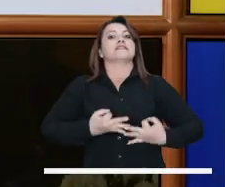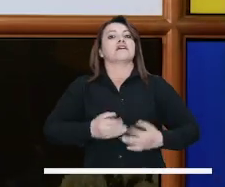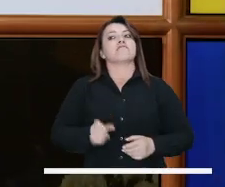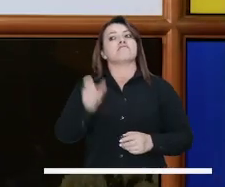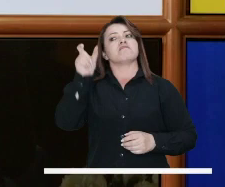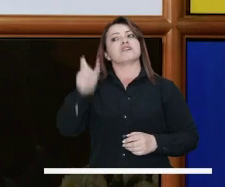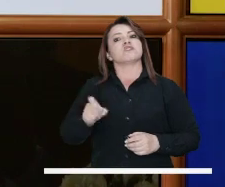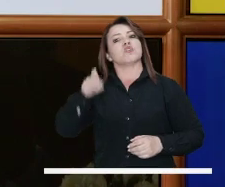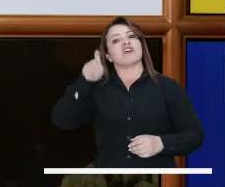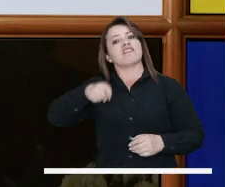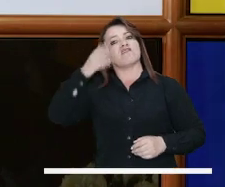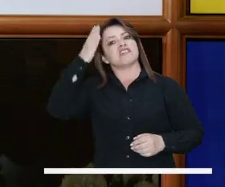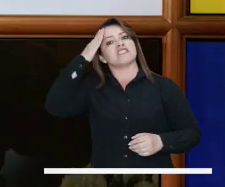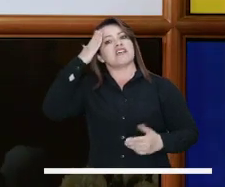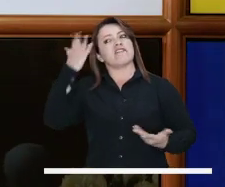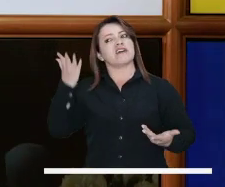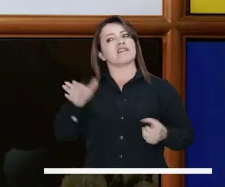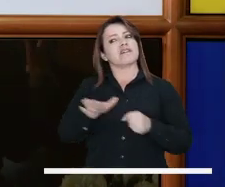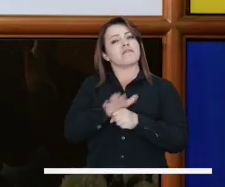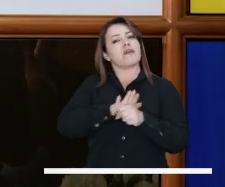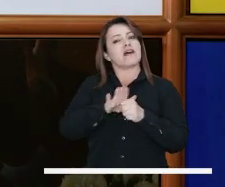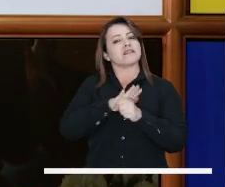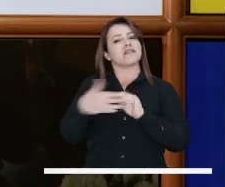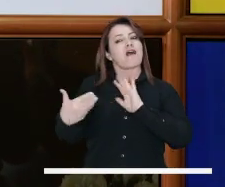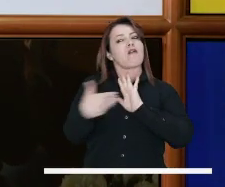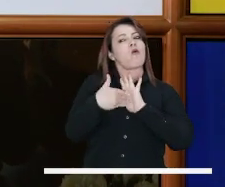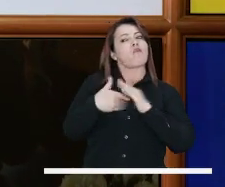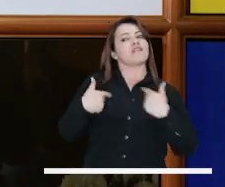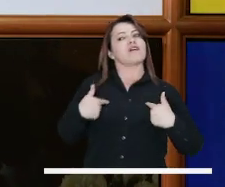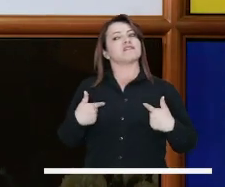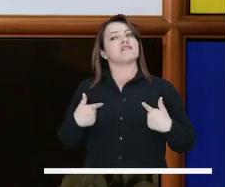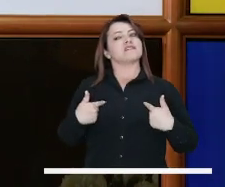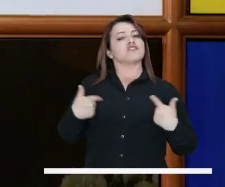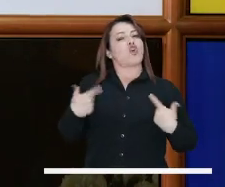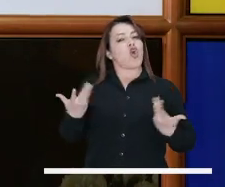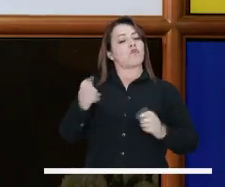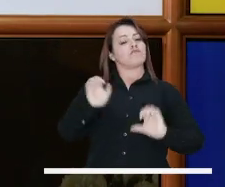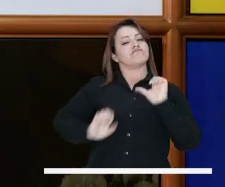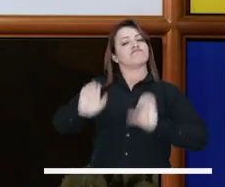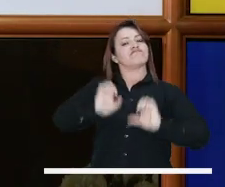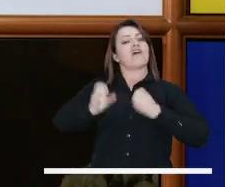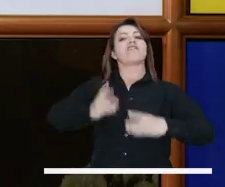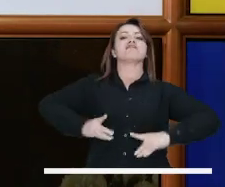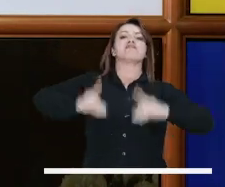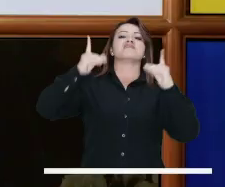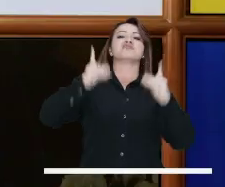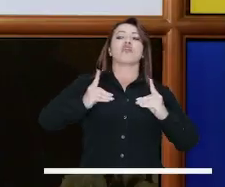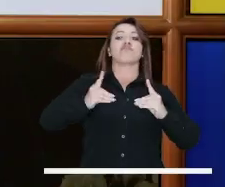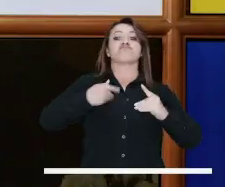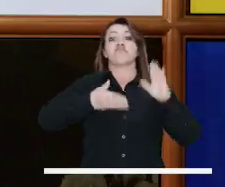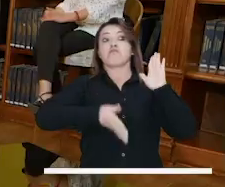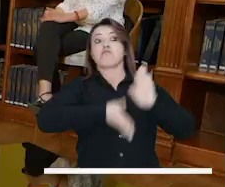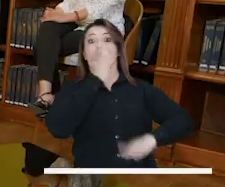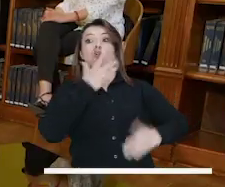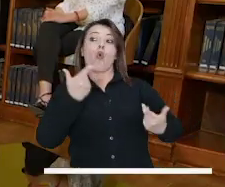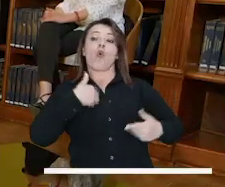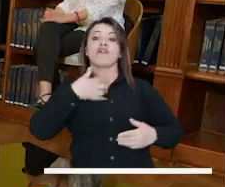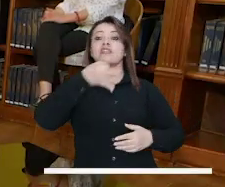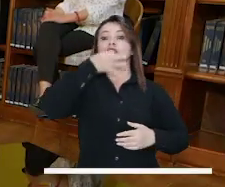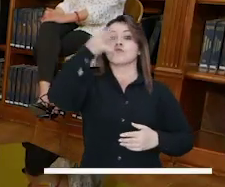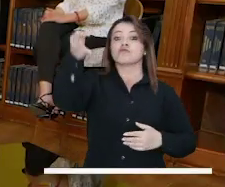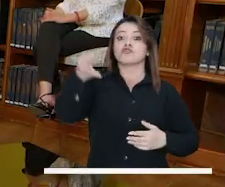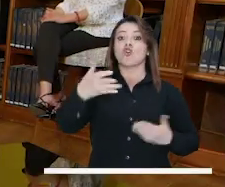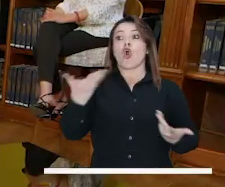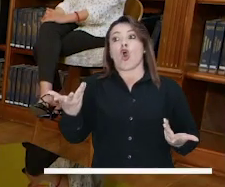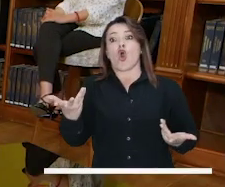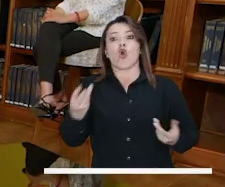tema crítico. ¿Por qué? Porque es el momento en que la persona debe saber en qué situación se está dando el maltrato o no. Y es en ese